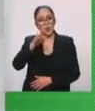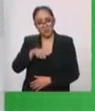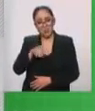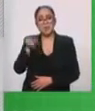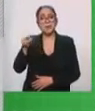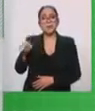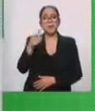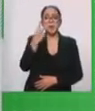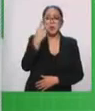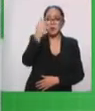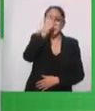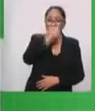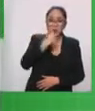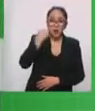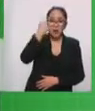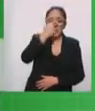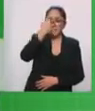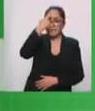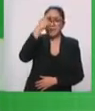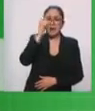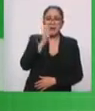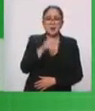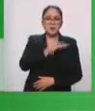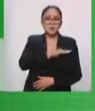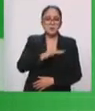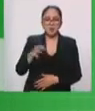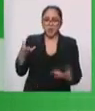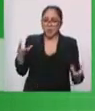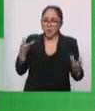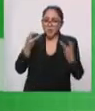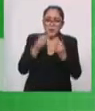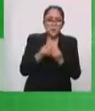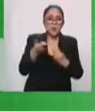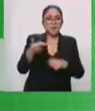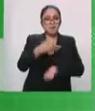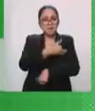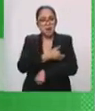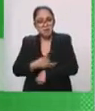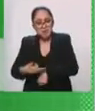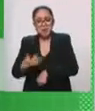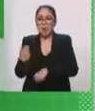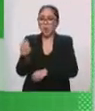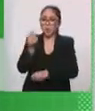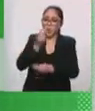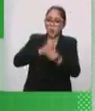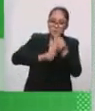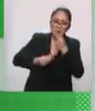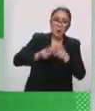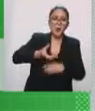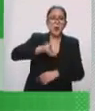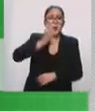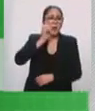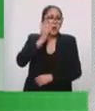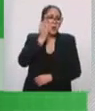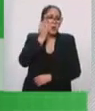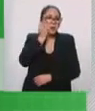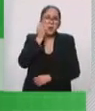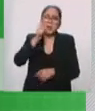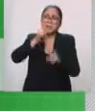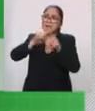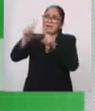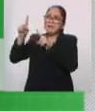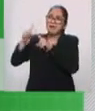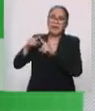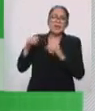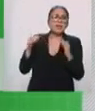toda la familia, para que nos juntemos en familia, comamos, bebamos y aunque estemos en diferentes casas, me refiero en